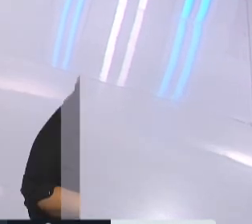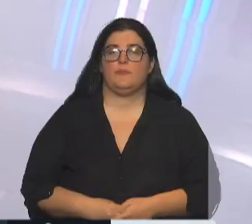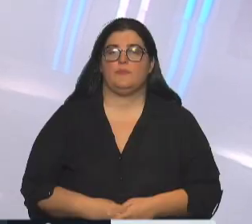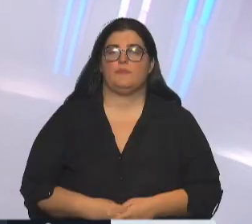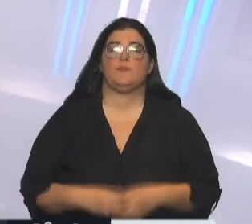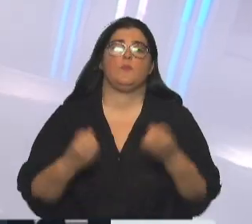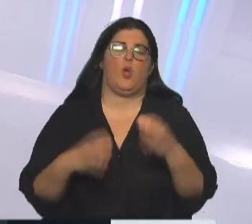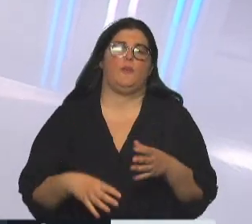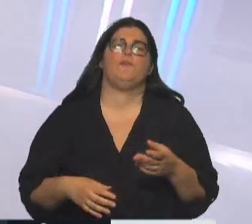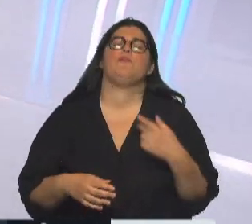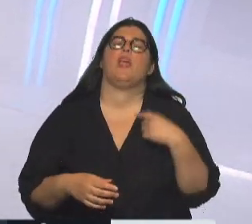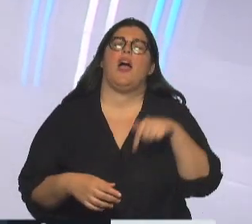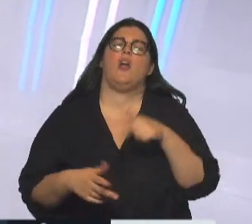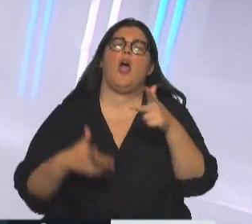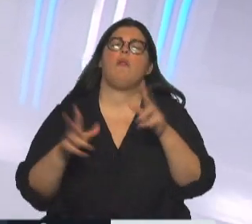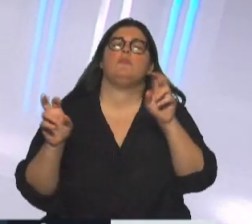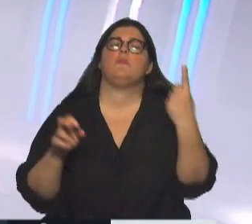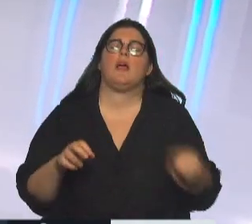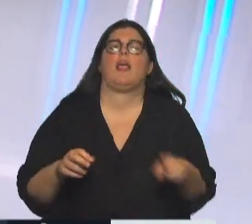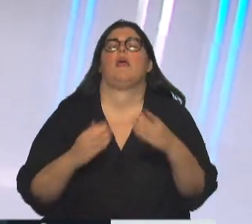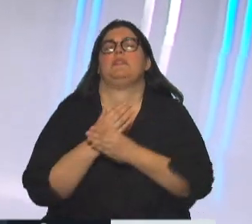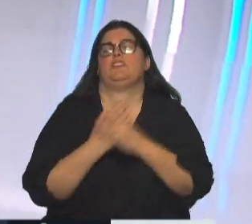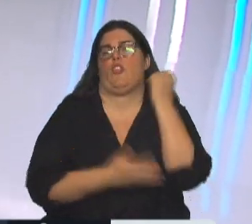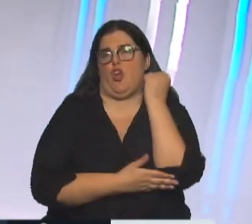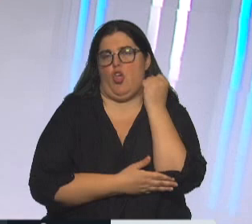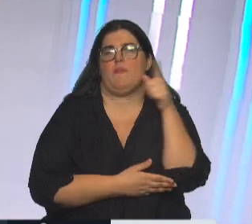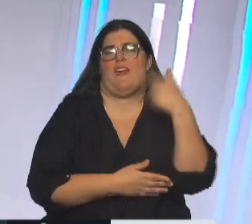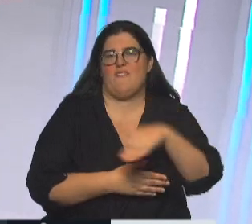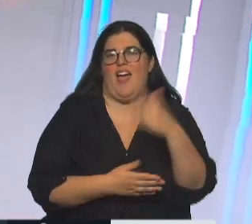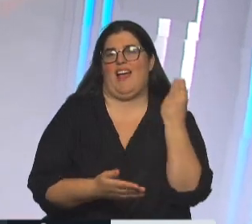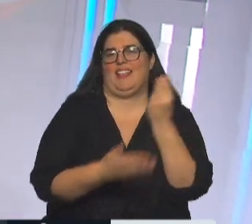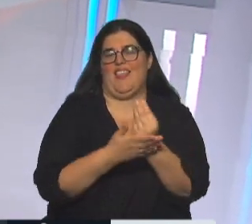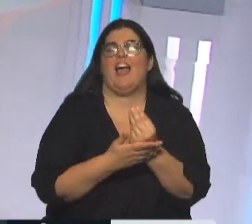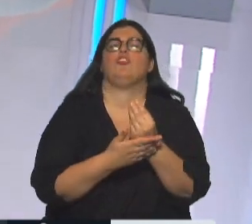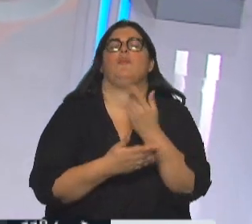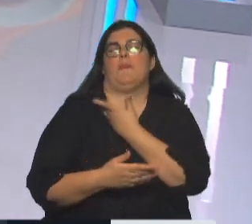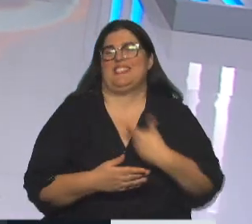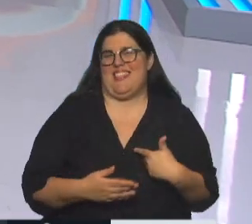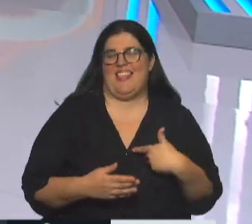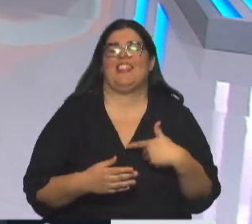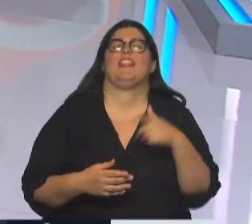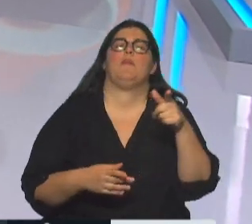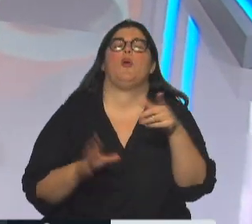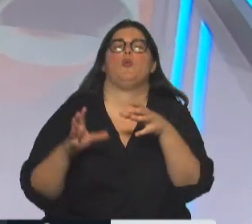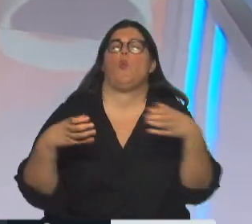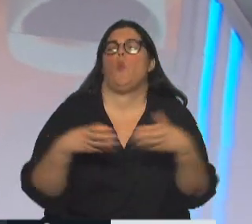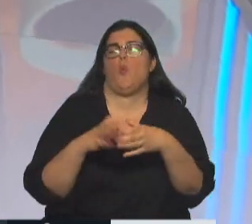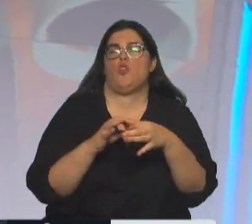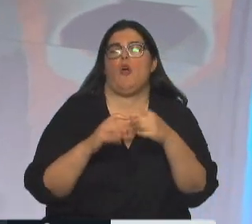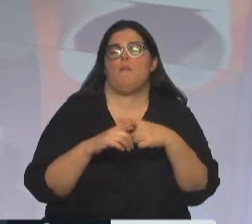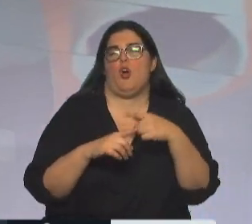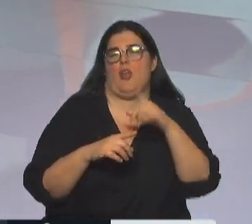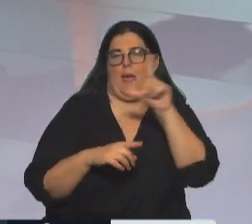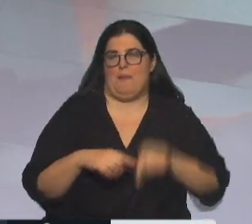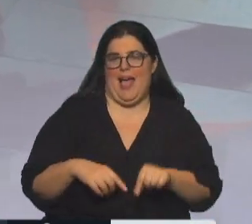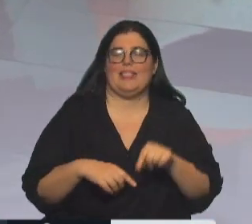Bueno, hablamos del Ministro de Economía y candidato a Presidente por Unión por la Patria, Sergio Massa, que estuvo en Desiguales y a la